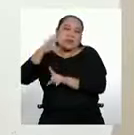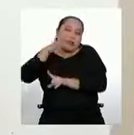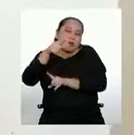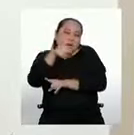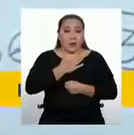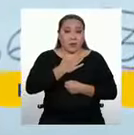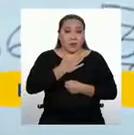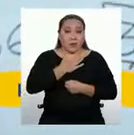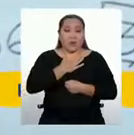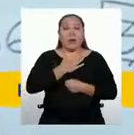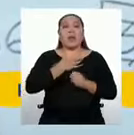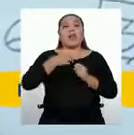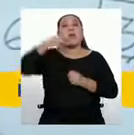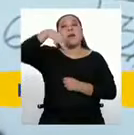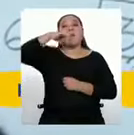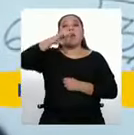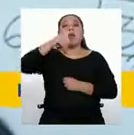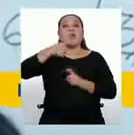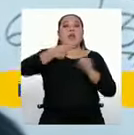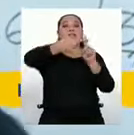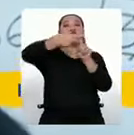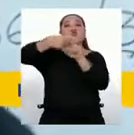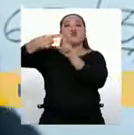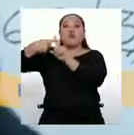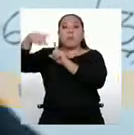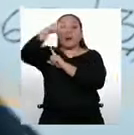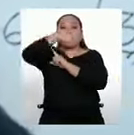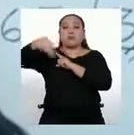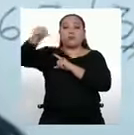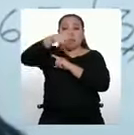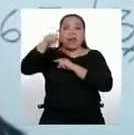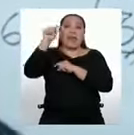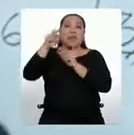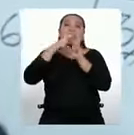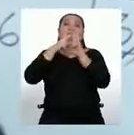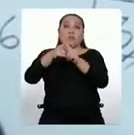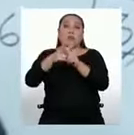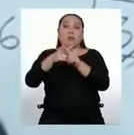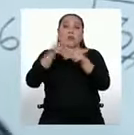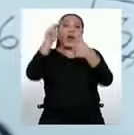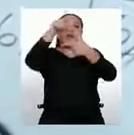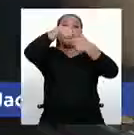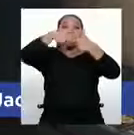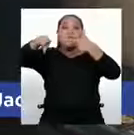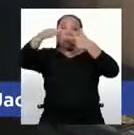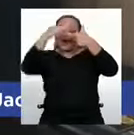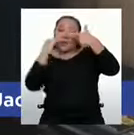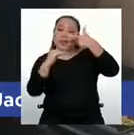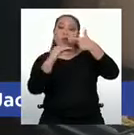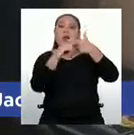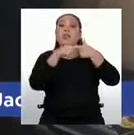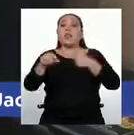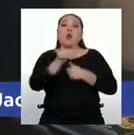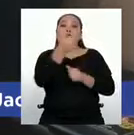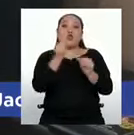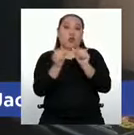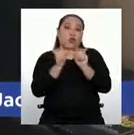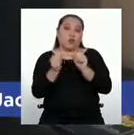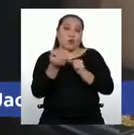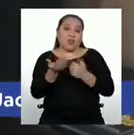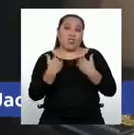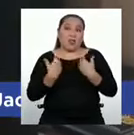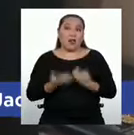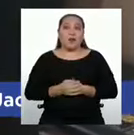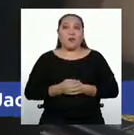estar. La suma de todos los datos y ese resultado se divide entre la cantidad de números que tenemos. Para mí la media